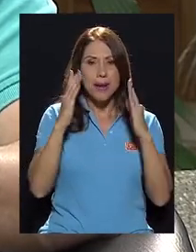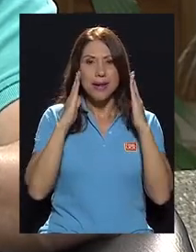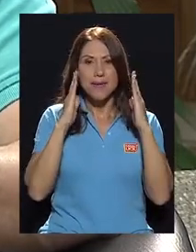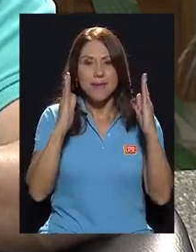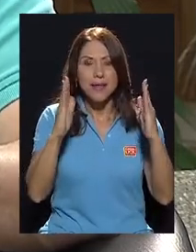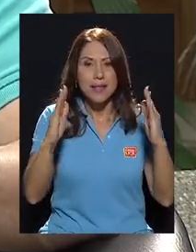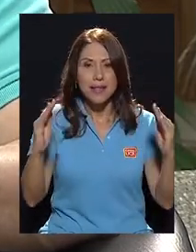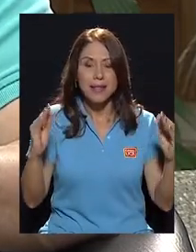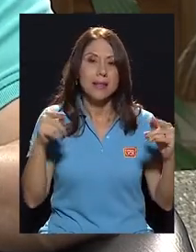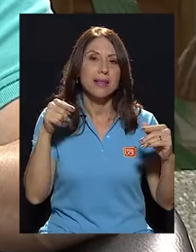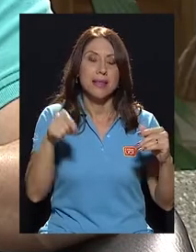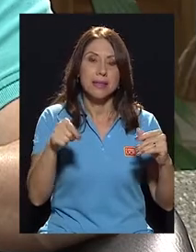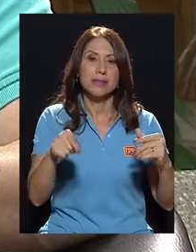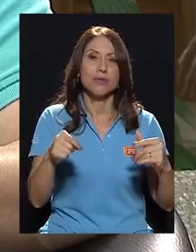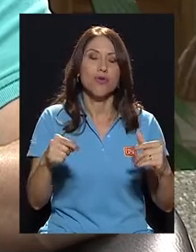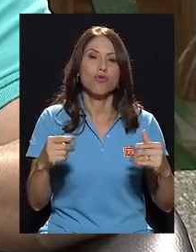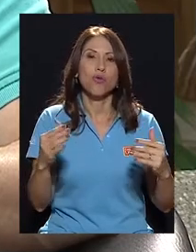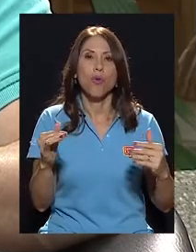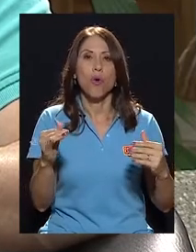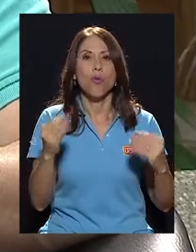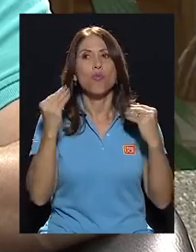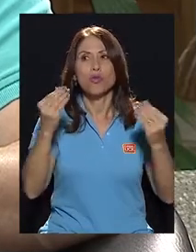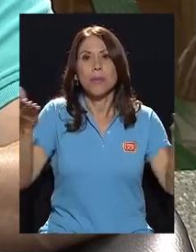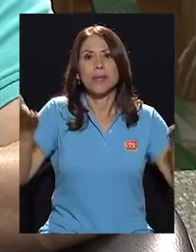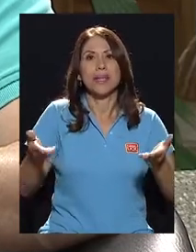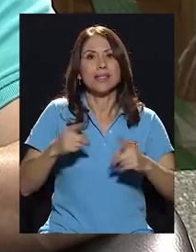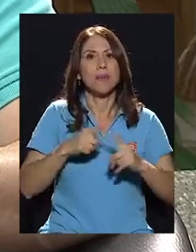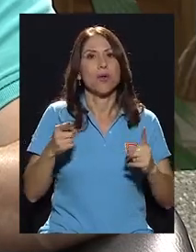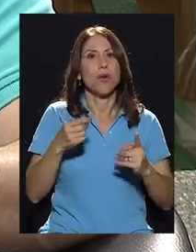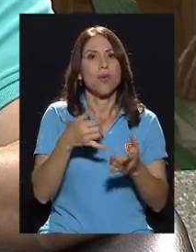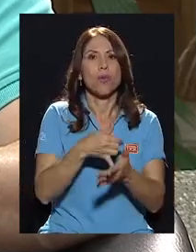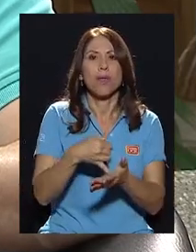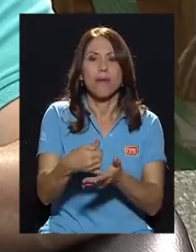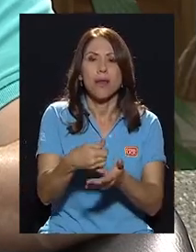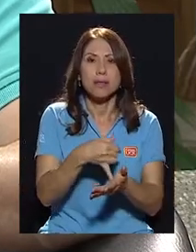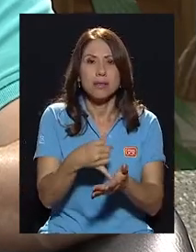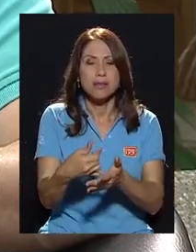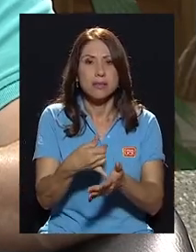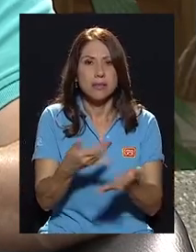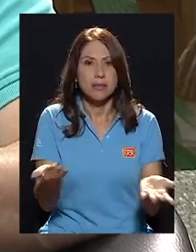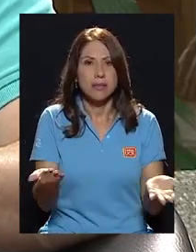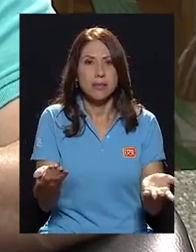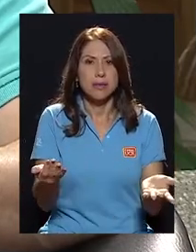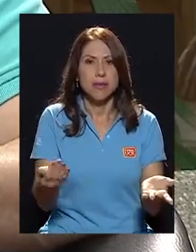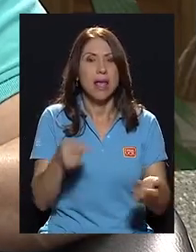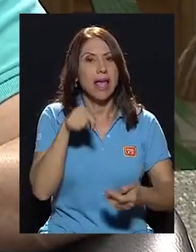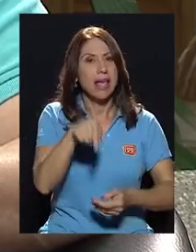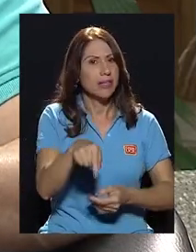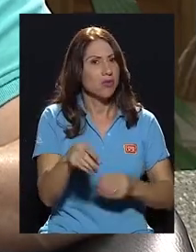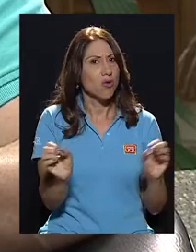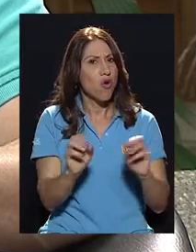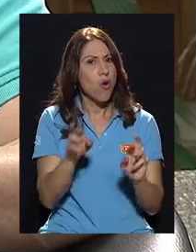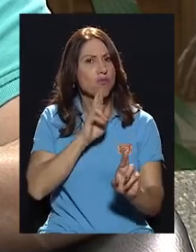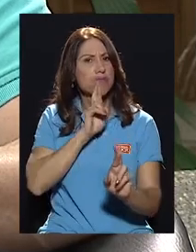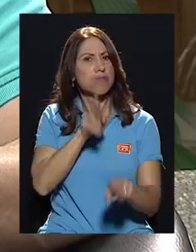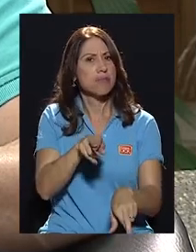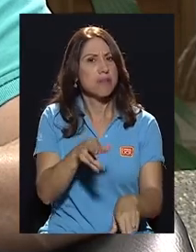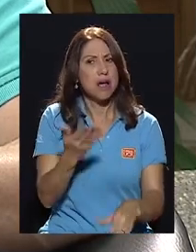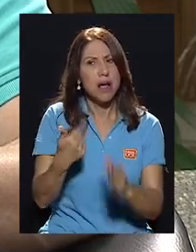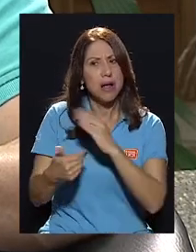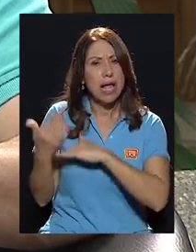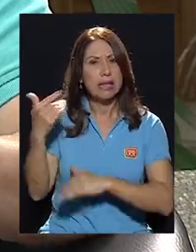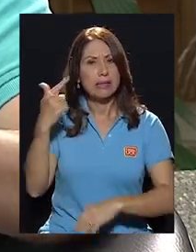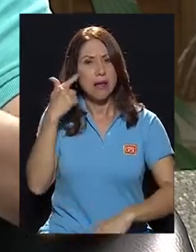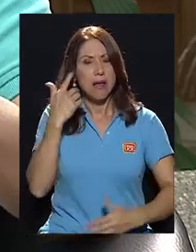de atención con mucha presencia, pero muy débiles, que eso no aportaba a precisamente la pregunta anterior,